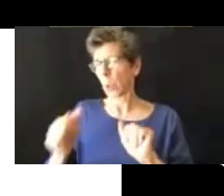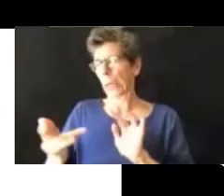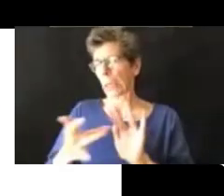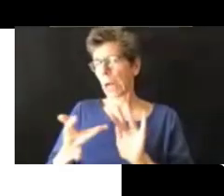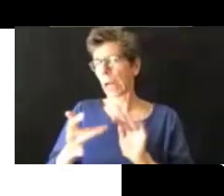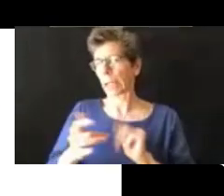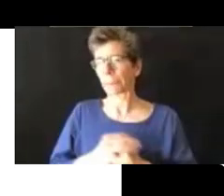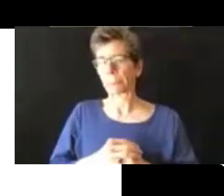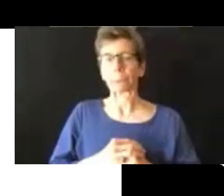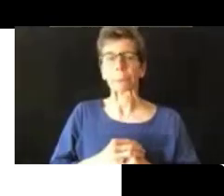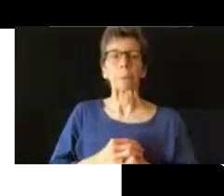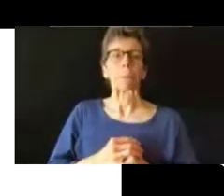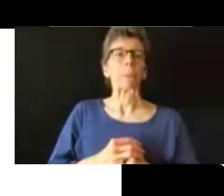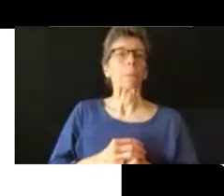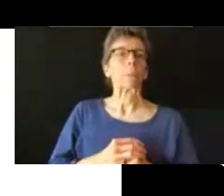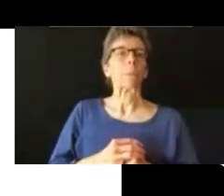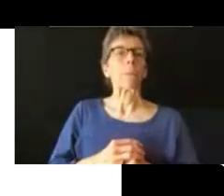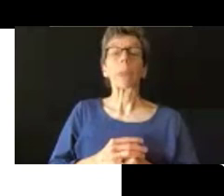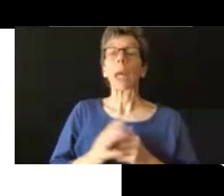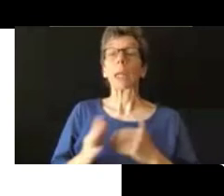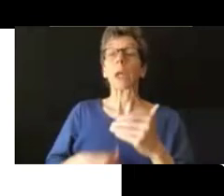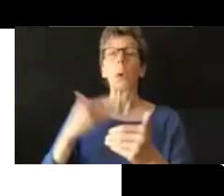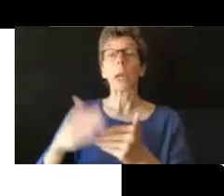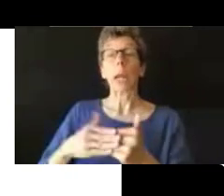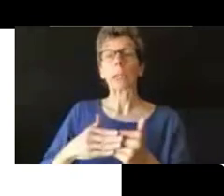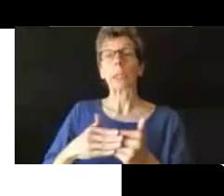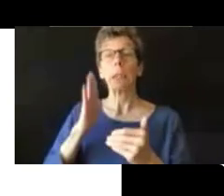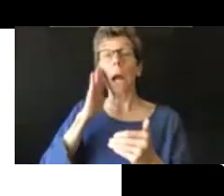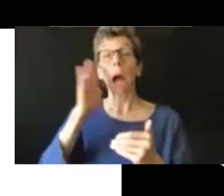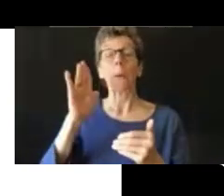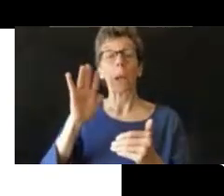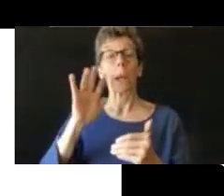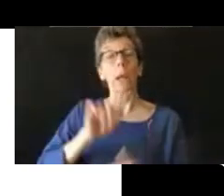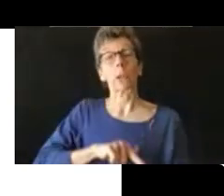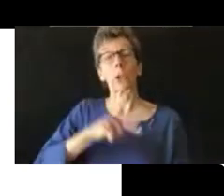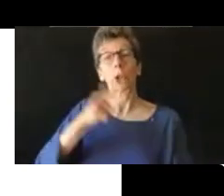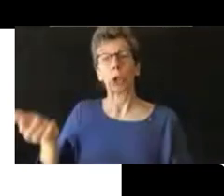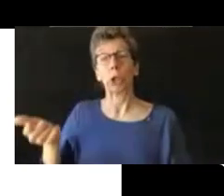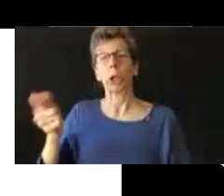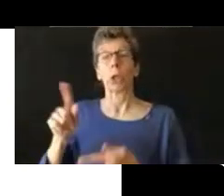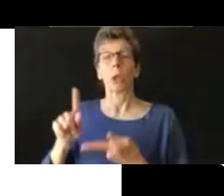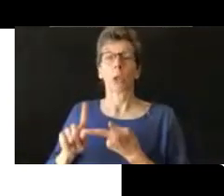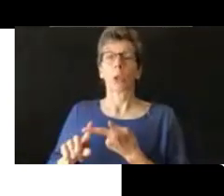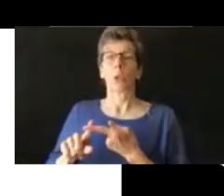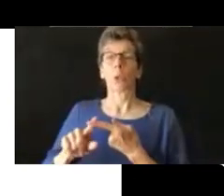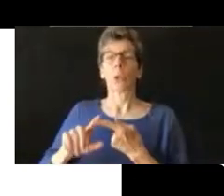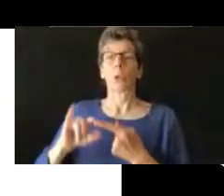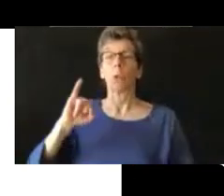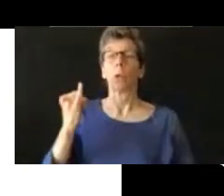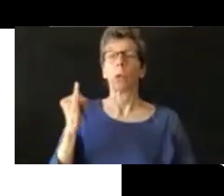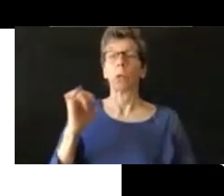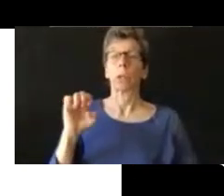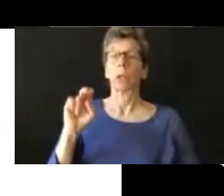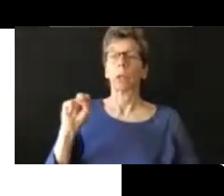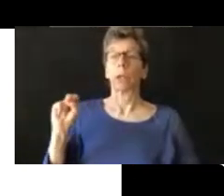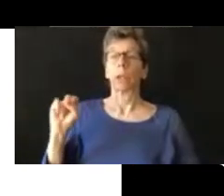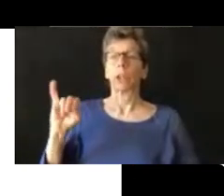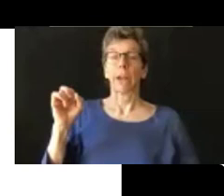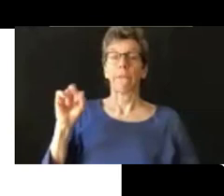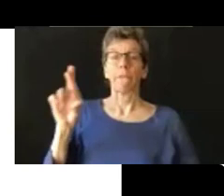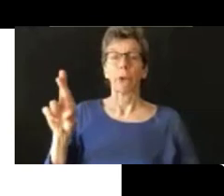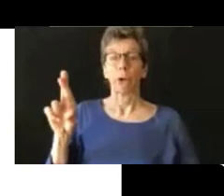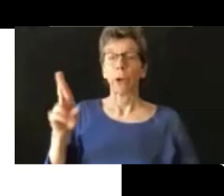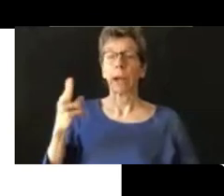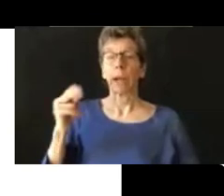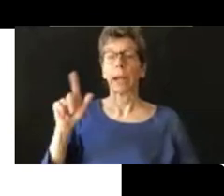Y entonces, en estos momentos, lo que voy a hacer es que me gustaría darle la presentación a mi colega Jennifer Gilhart. Ella es